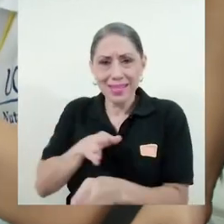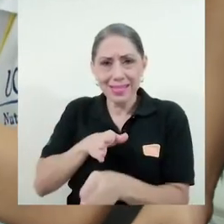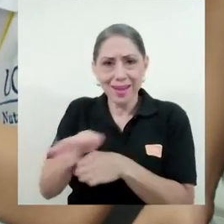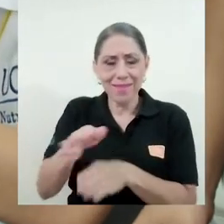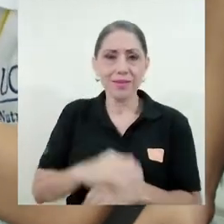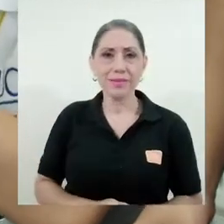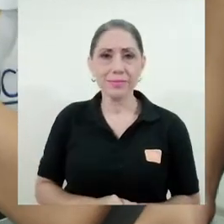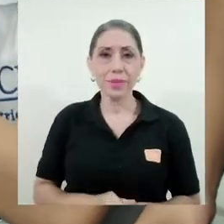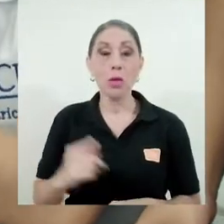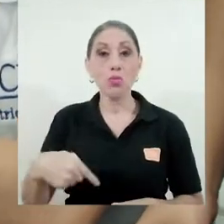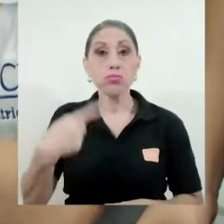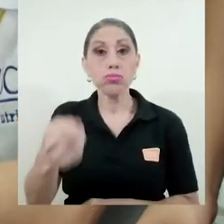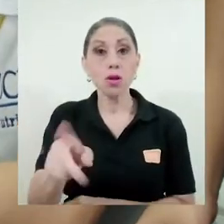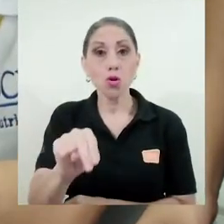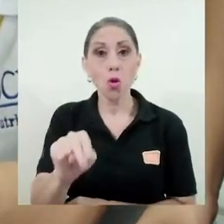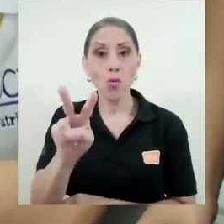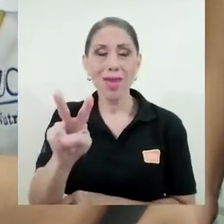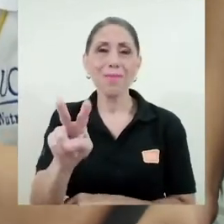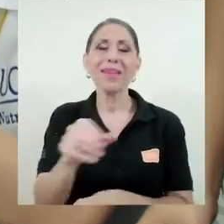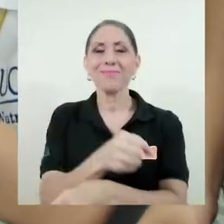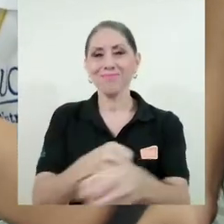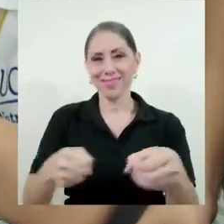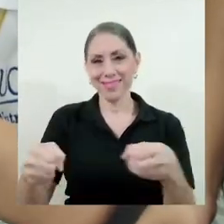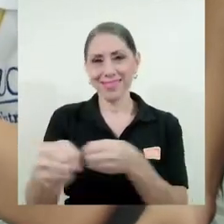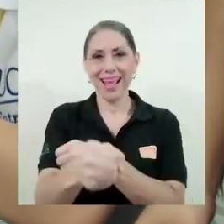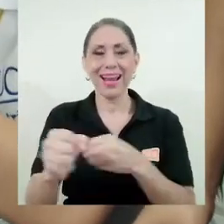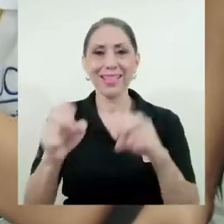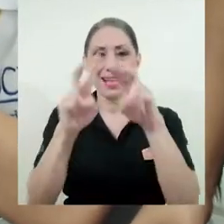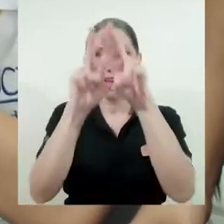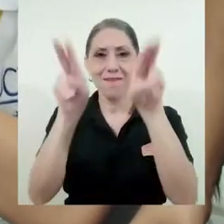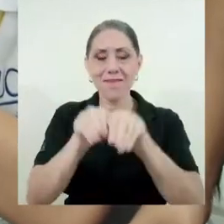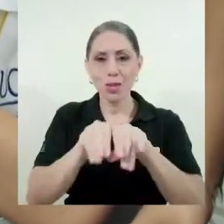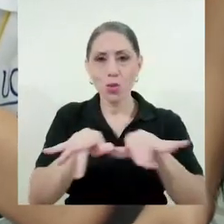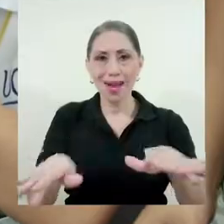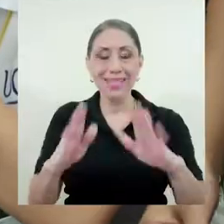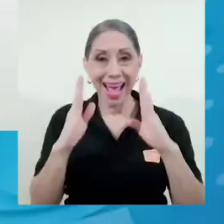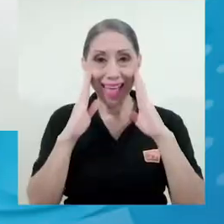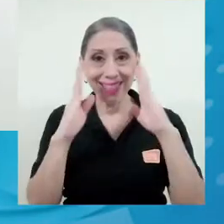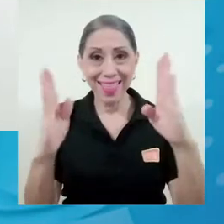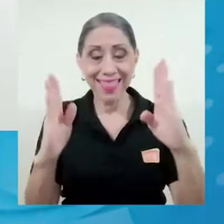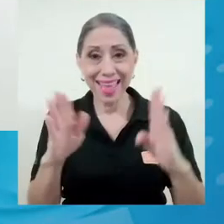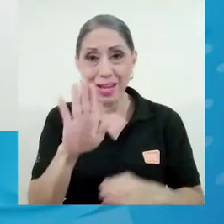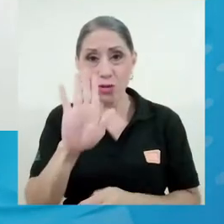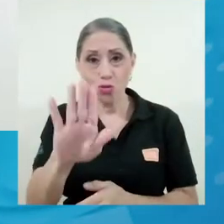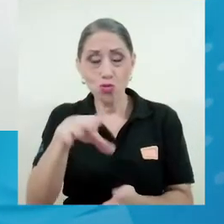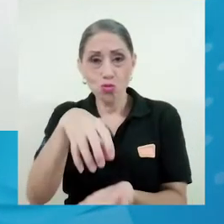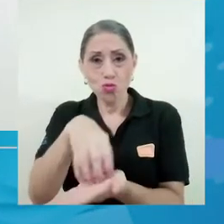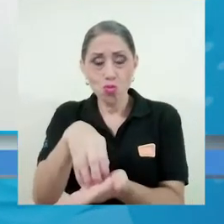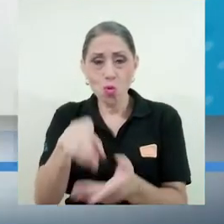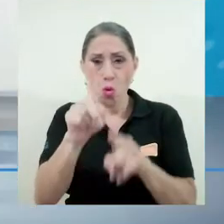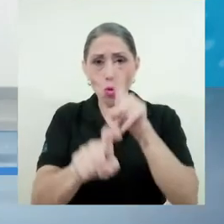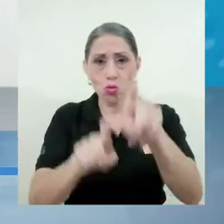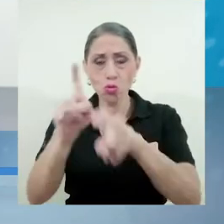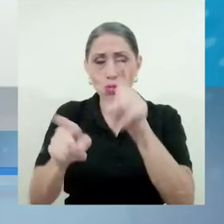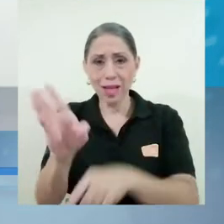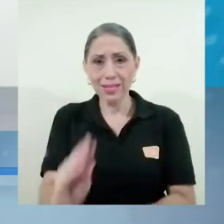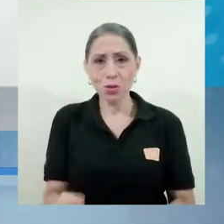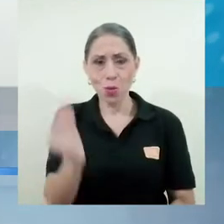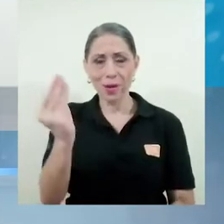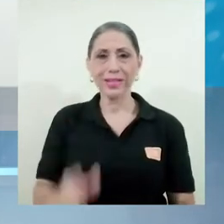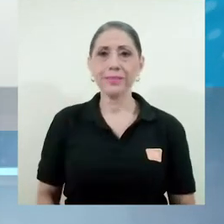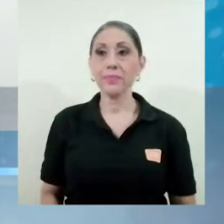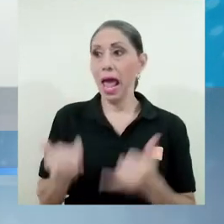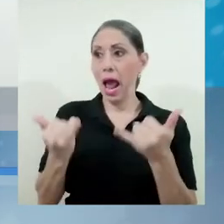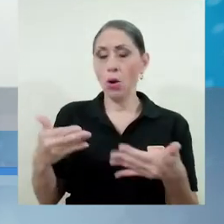se crearán salas virtuales para atender las consultas de los jóvenes. Y lo estamos proyectando dentro de esta nueva